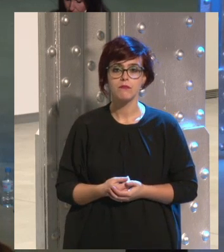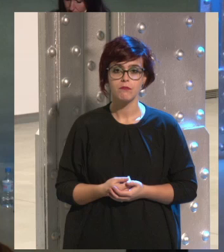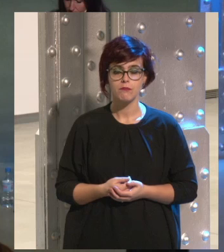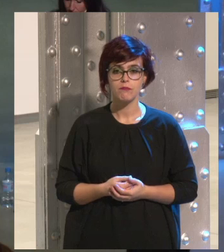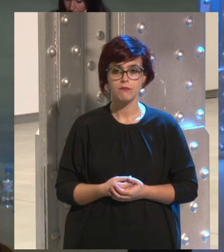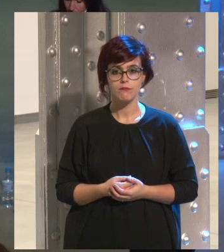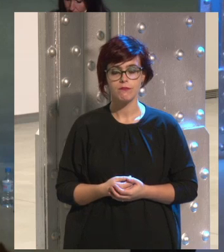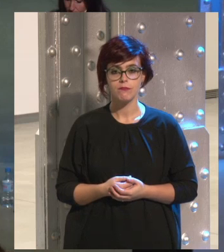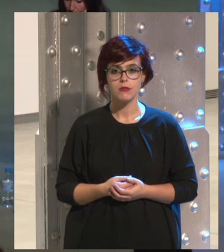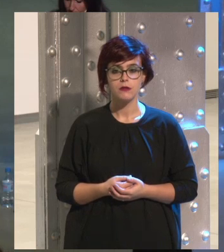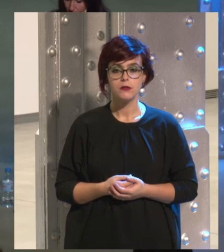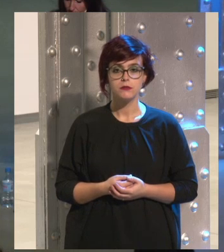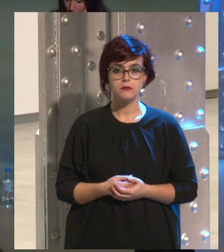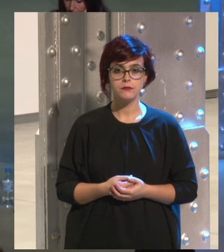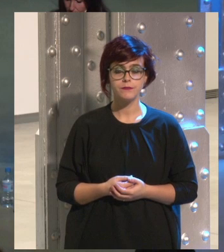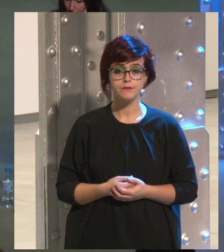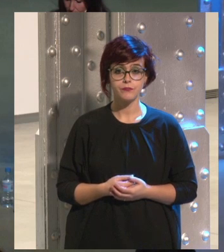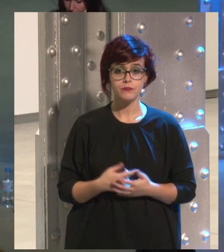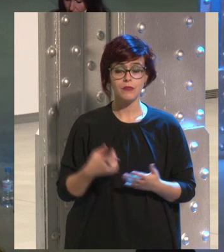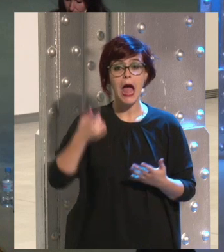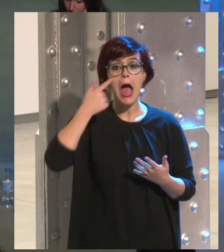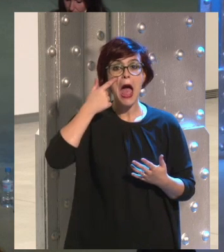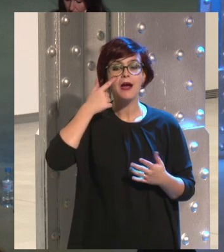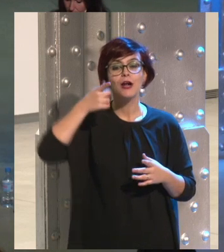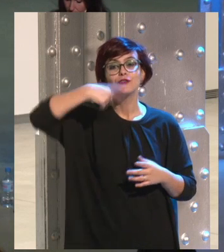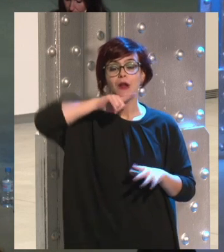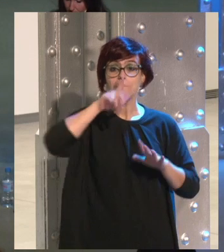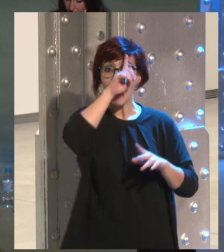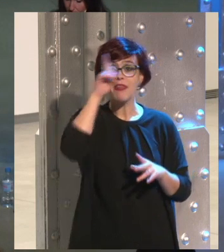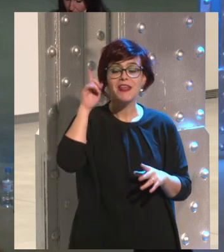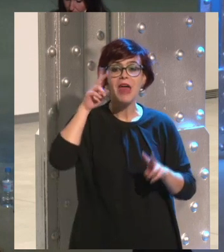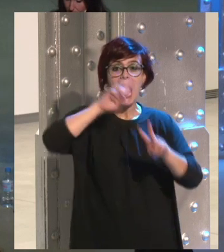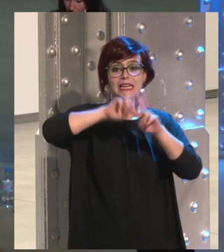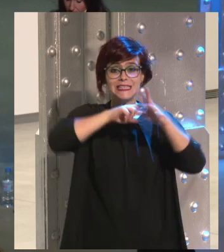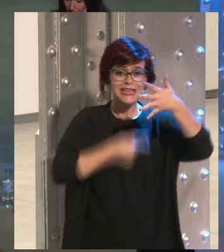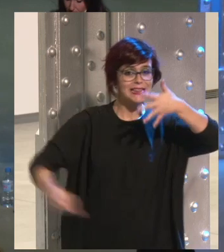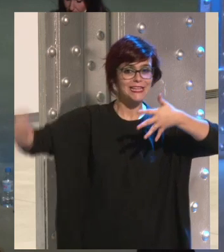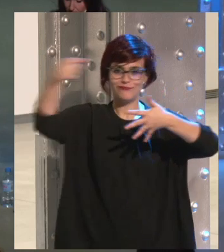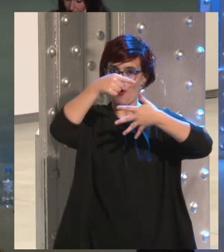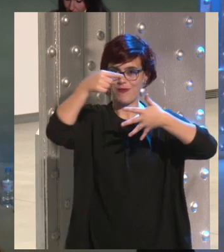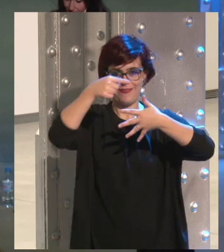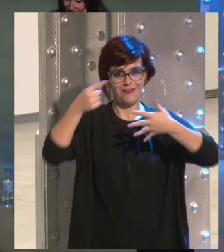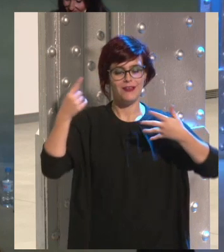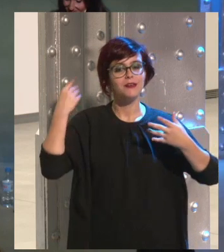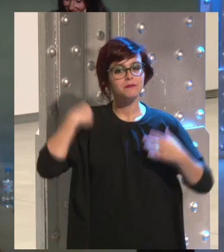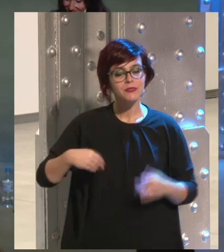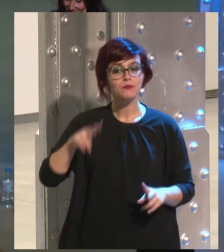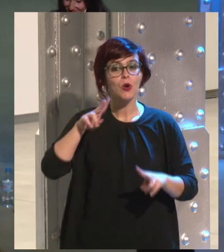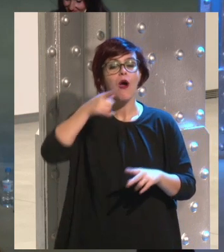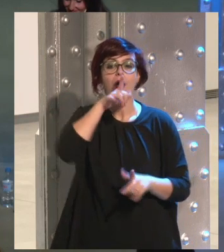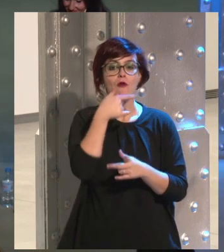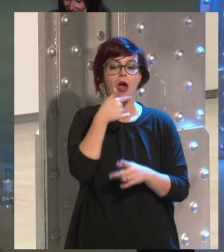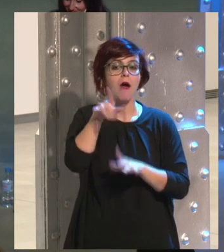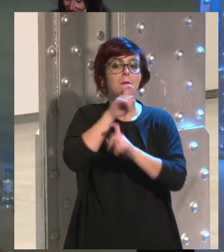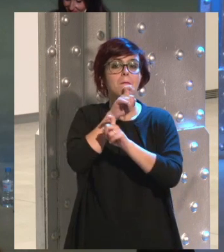cualitativa. Bueno, hay buenas noticias, somos Trending Topic en Madrid, con el hashtag podéis utilizarlo para lanzar